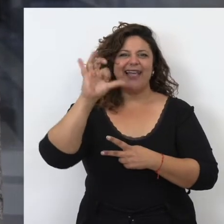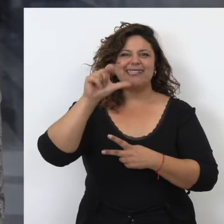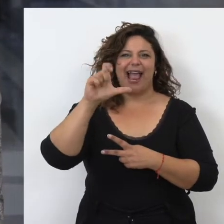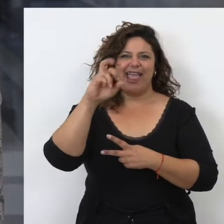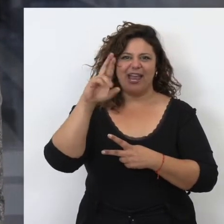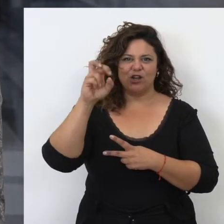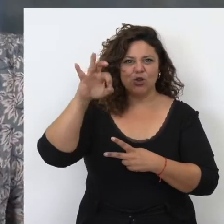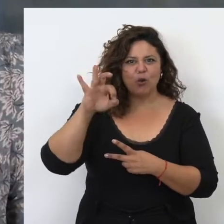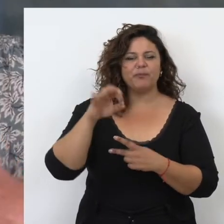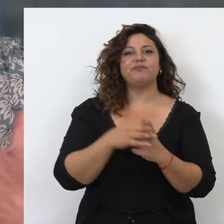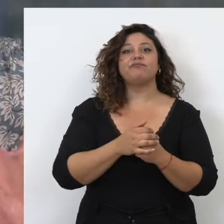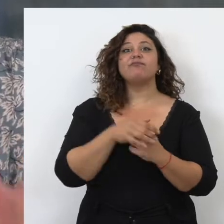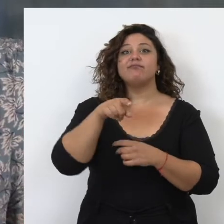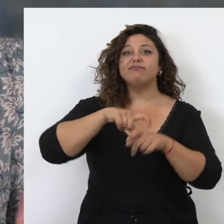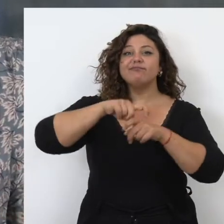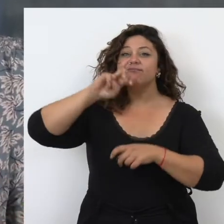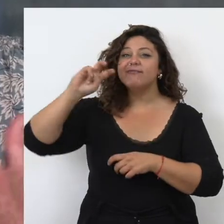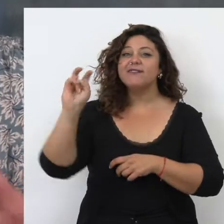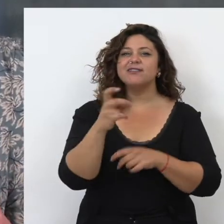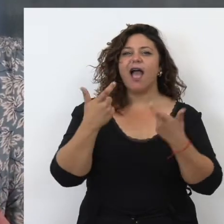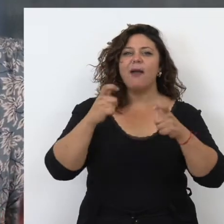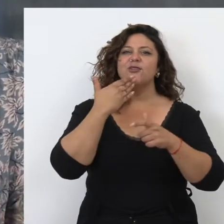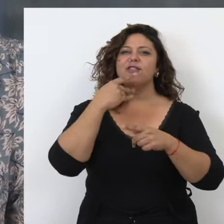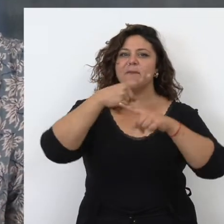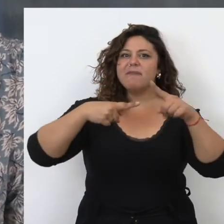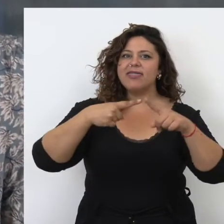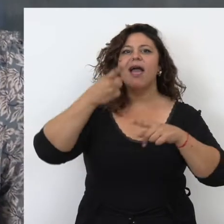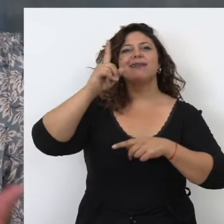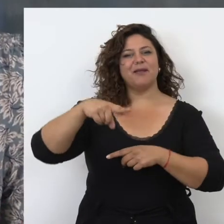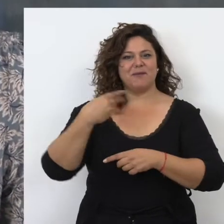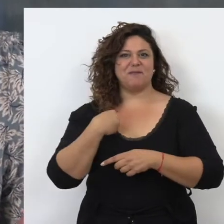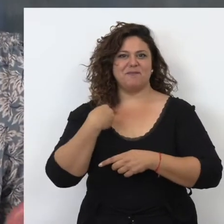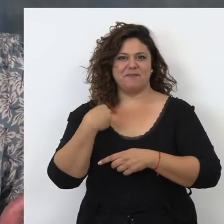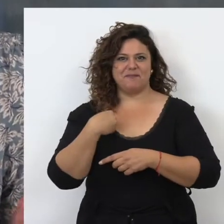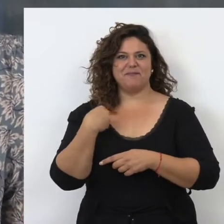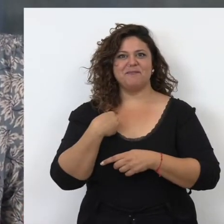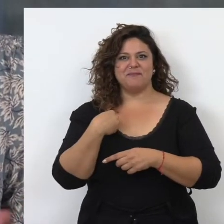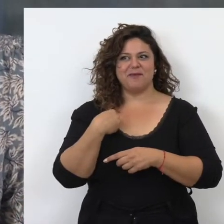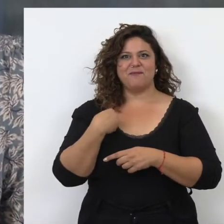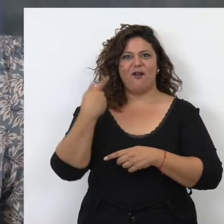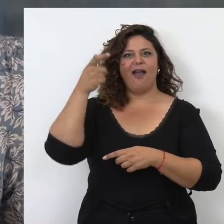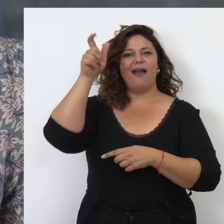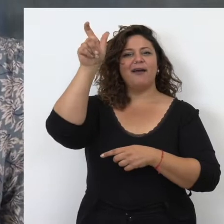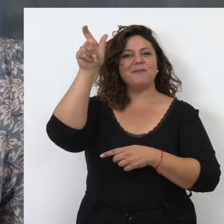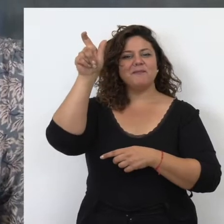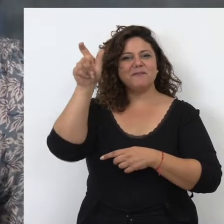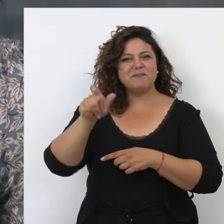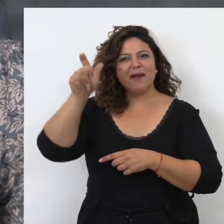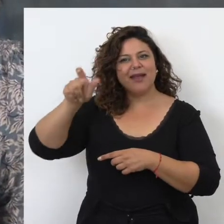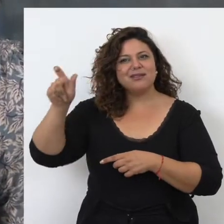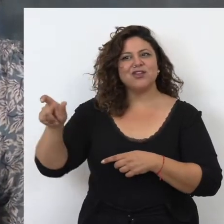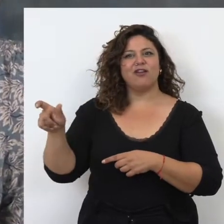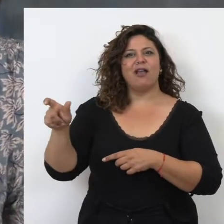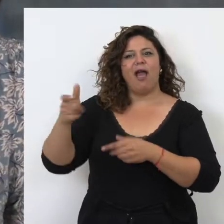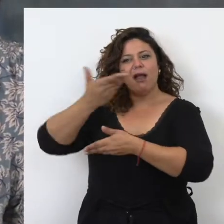una médica. Esa diversidad que encontramos en el mundo medieval la vamos a encontrar también en la propia exposición, en aquellas personas que hemos